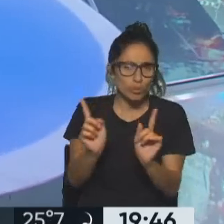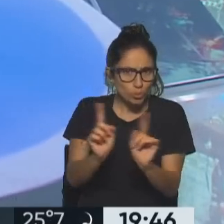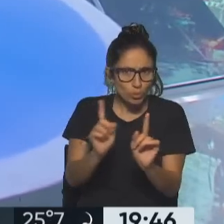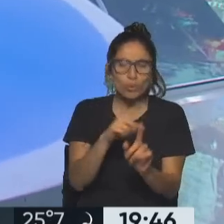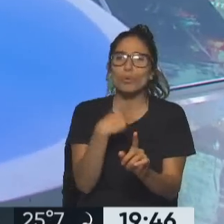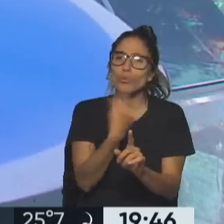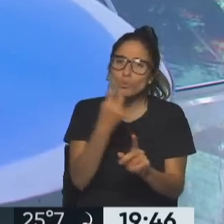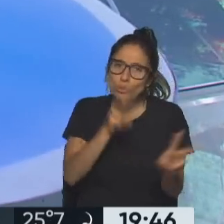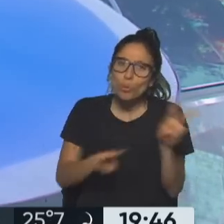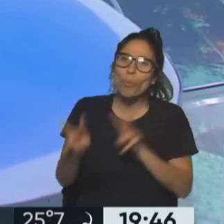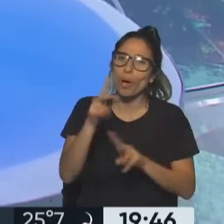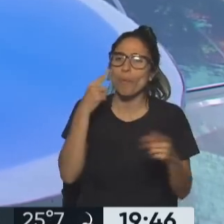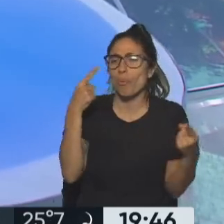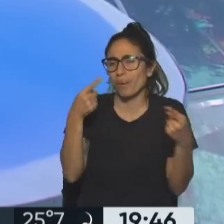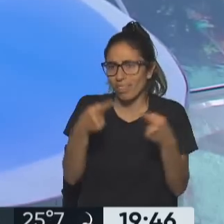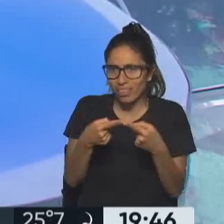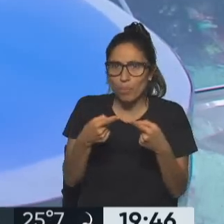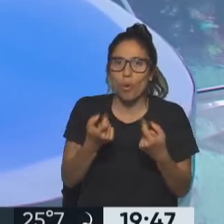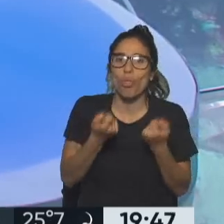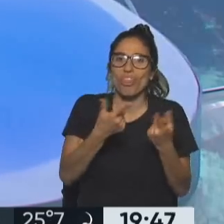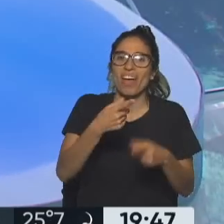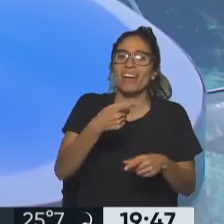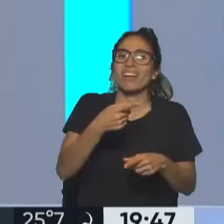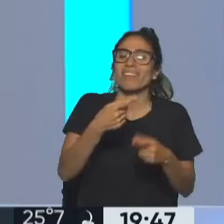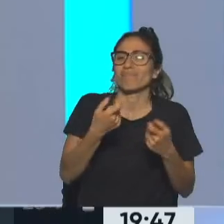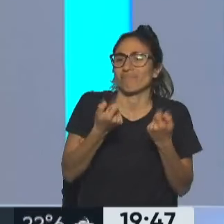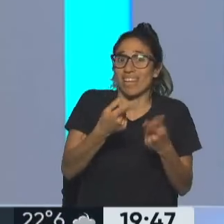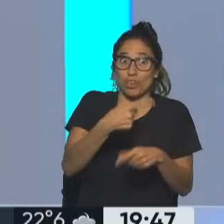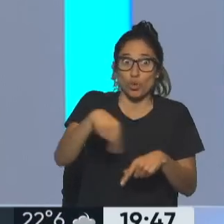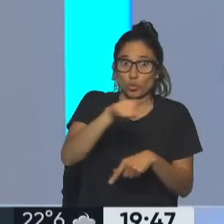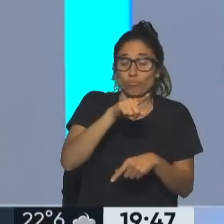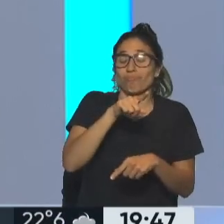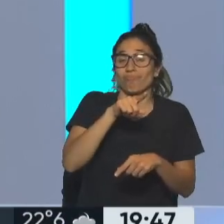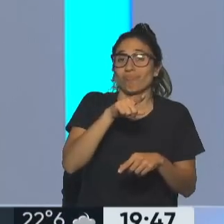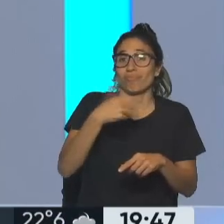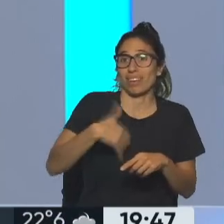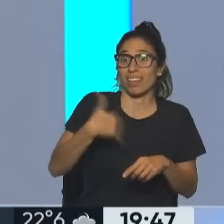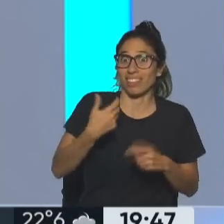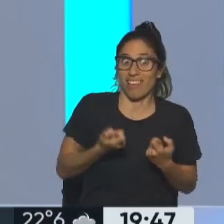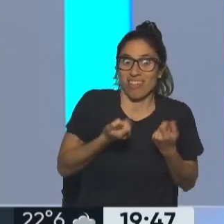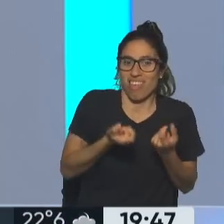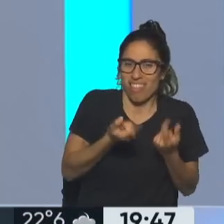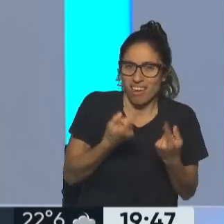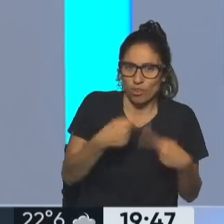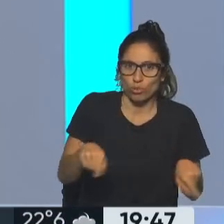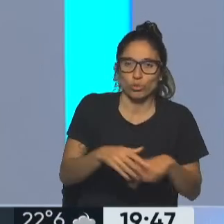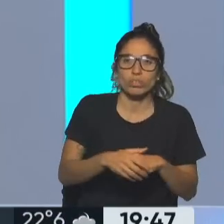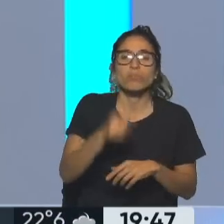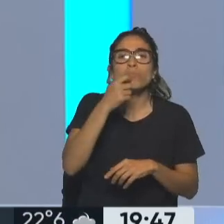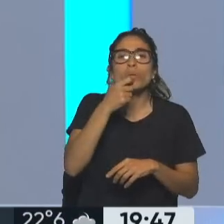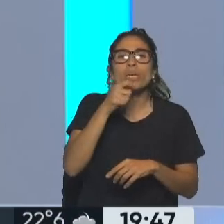una política espacial. Entonces vos tenés satélites y ¿por qué se emite esto y llega a cada casa? Porque hay satélites de ARSAT